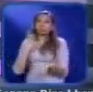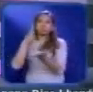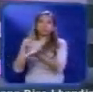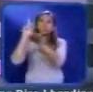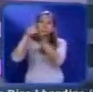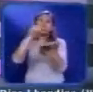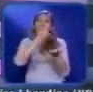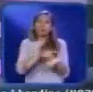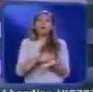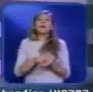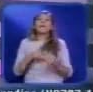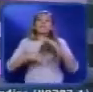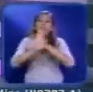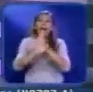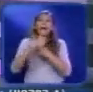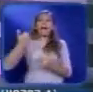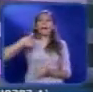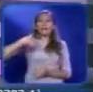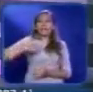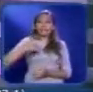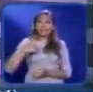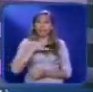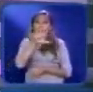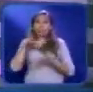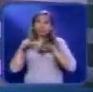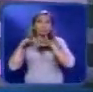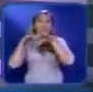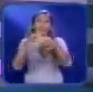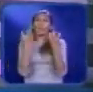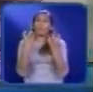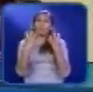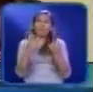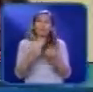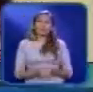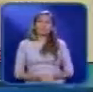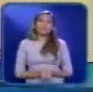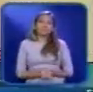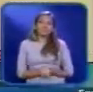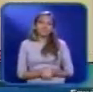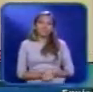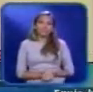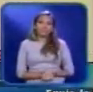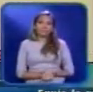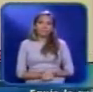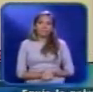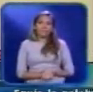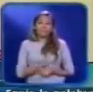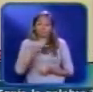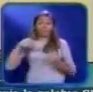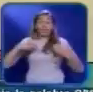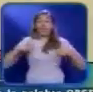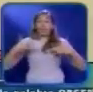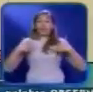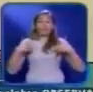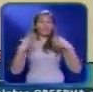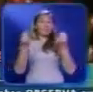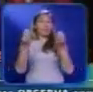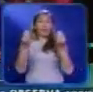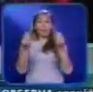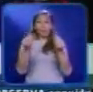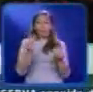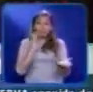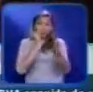suelo austral batiendo los récords de audiencia Seguro, gracias a Dios, de verdad que sí estamos súper contentos con lo que está pasando